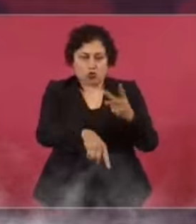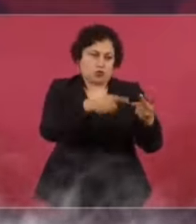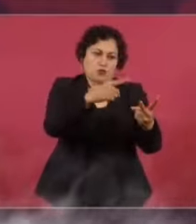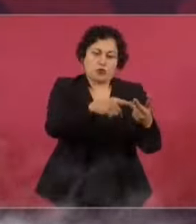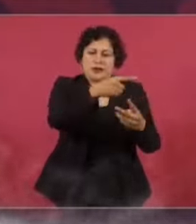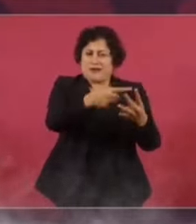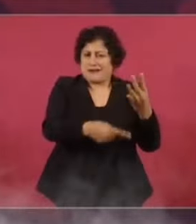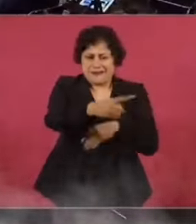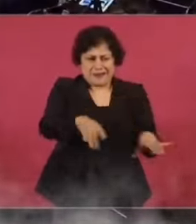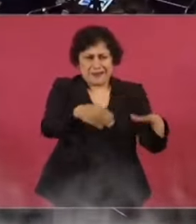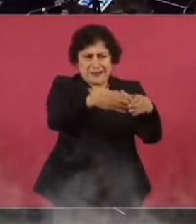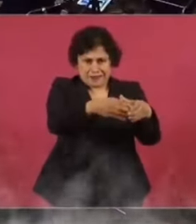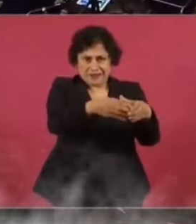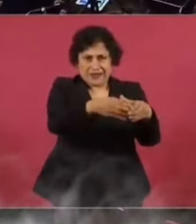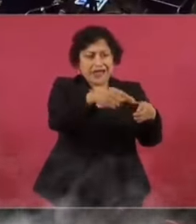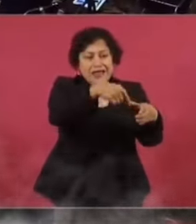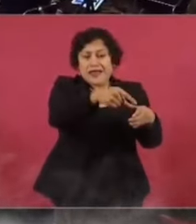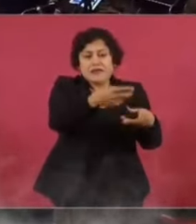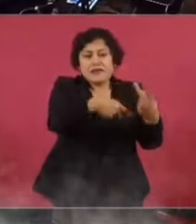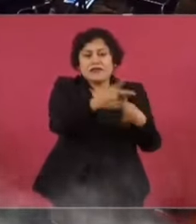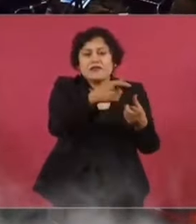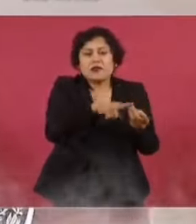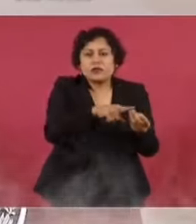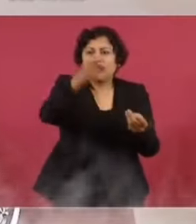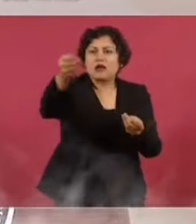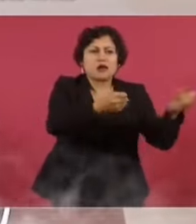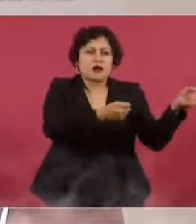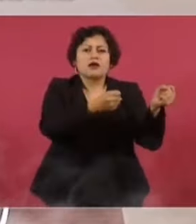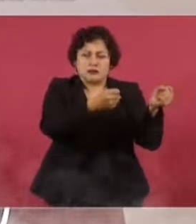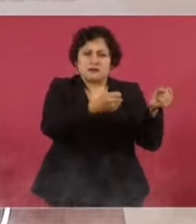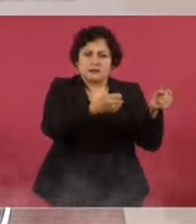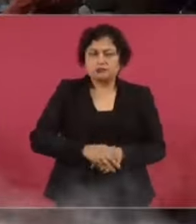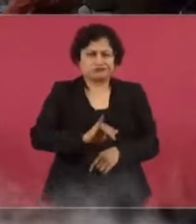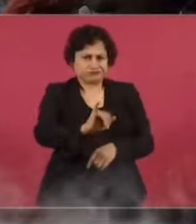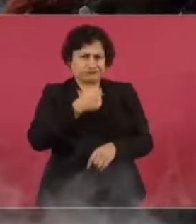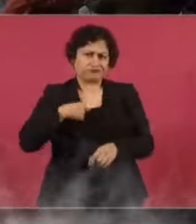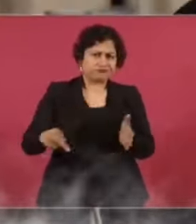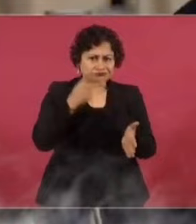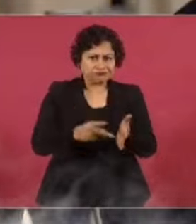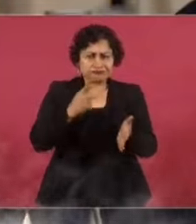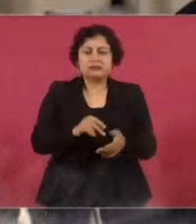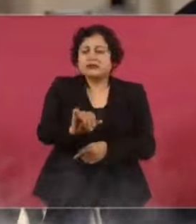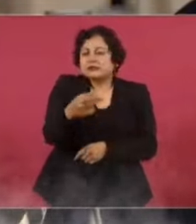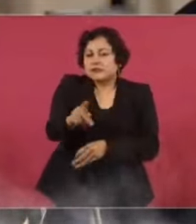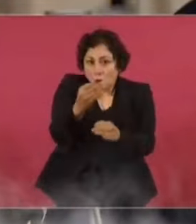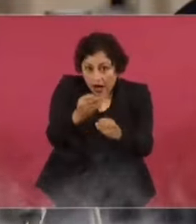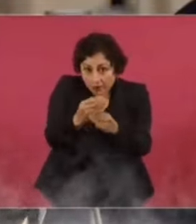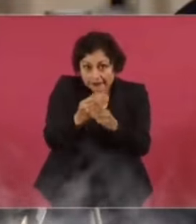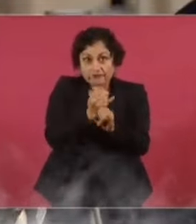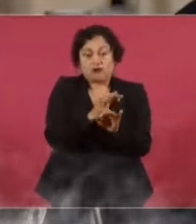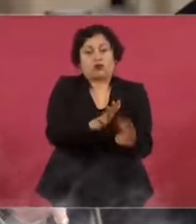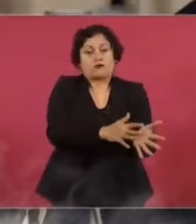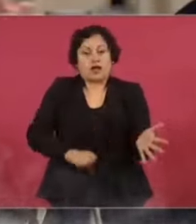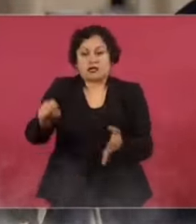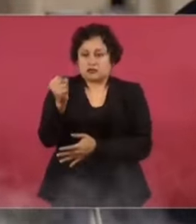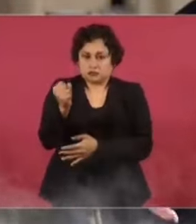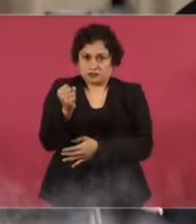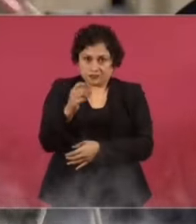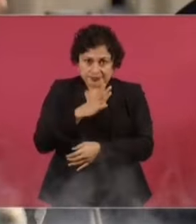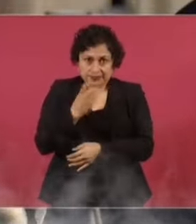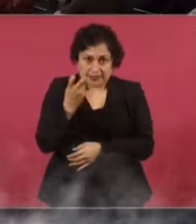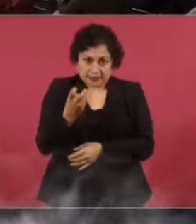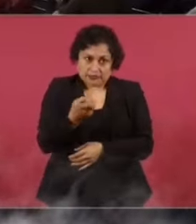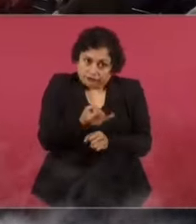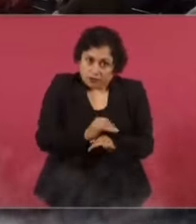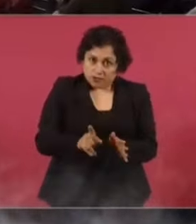tanto de los grupos contrarios a nosotros, como de las agencias extranjeras. ¿Está en este específico caso por el tema de esta extracción de datos legalmente de periodistas contra esta